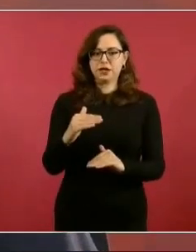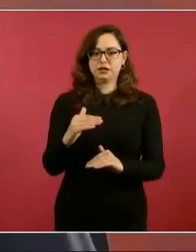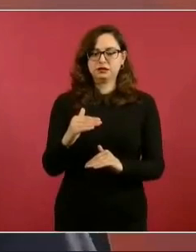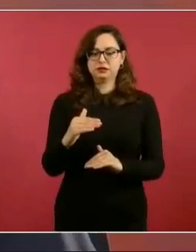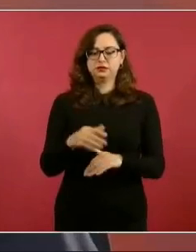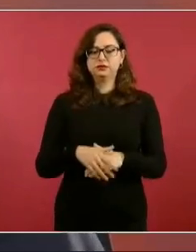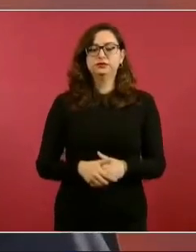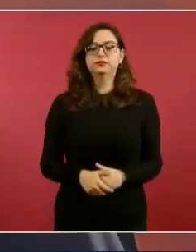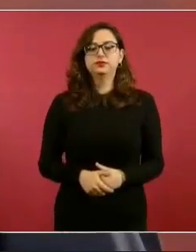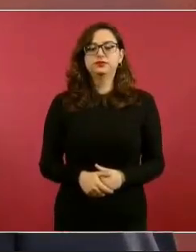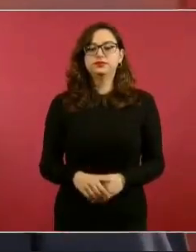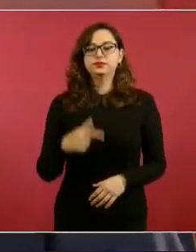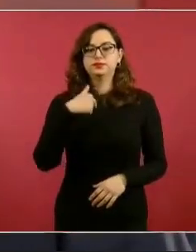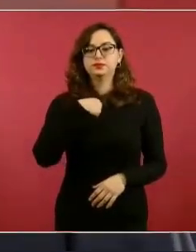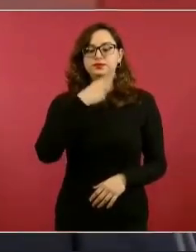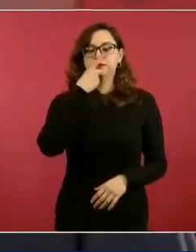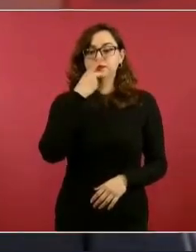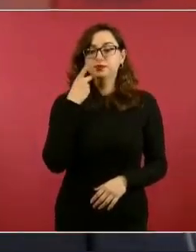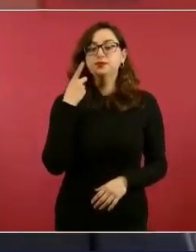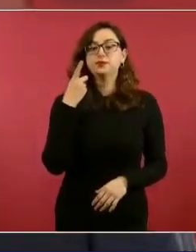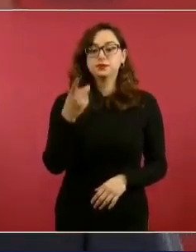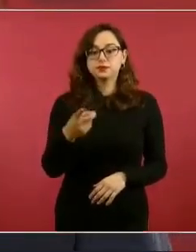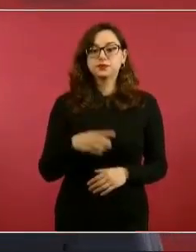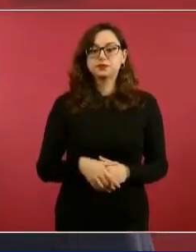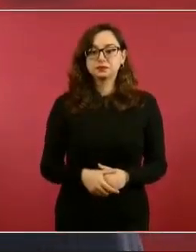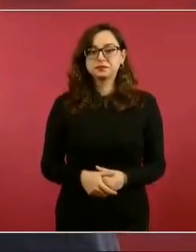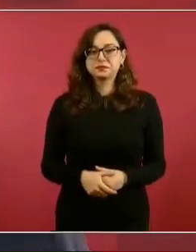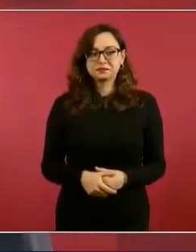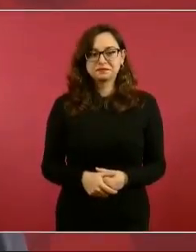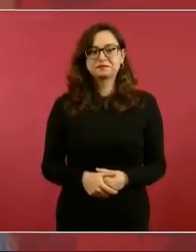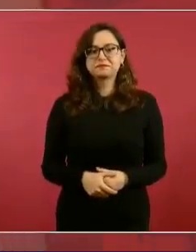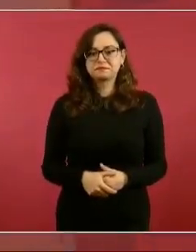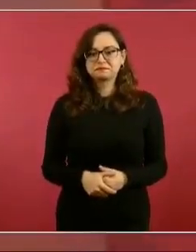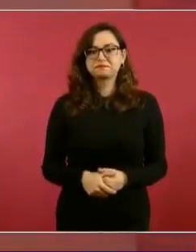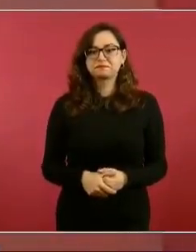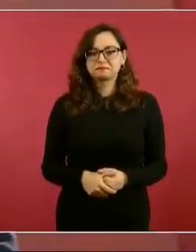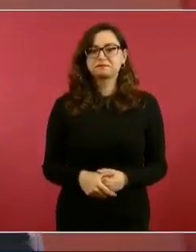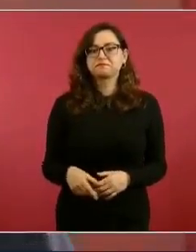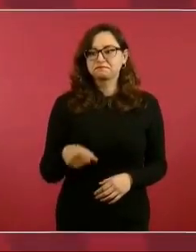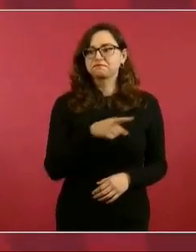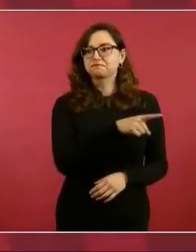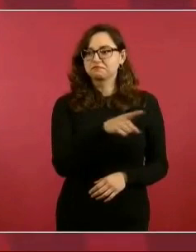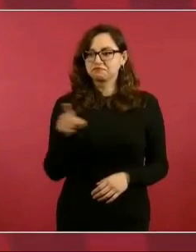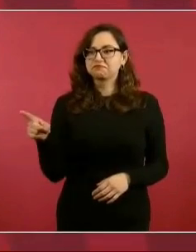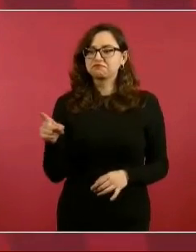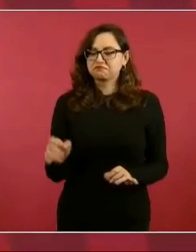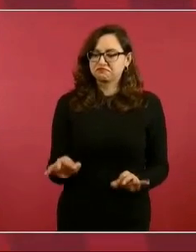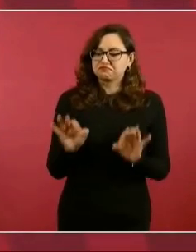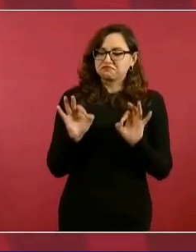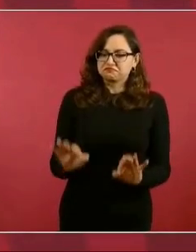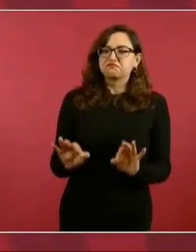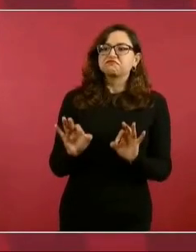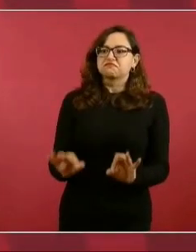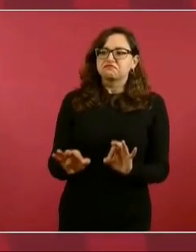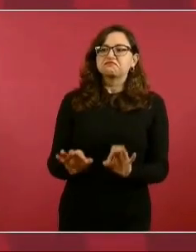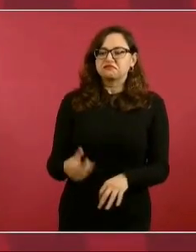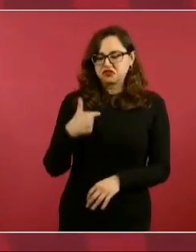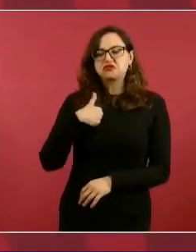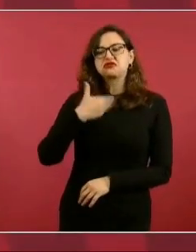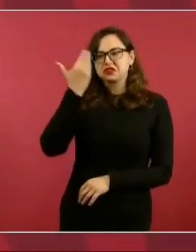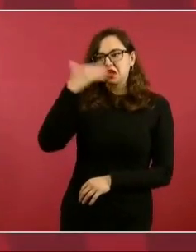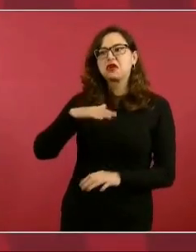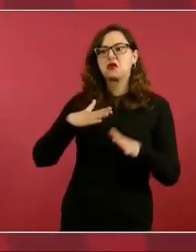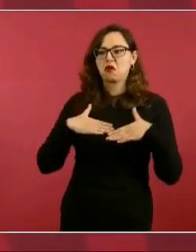Hasta les dije, yo sabía que ustedes iban a estar a la altura de las circunstancias